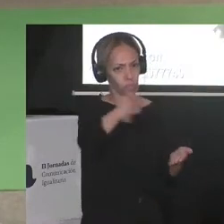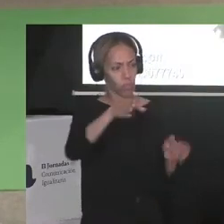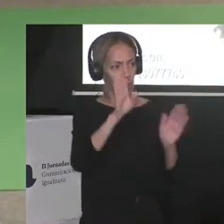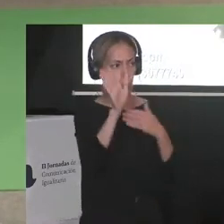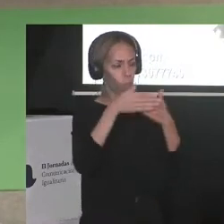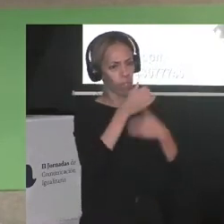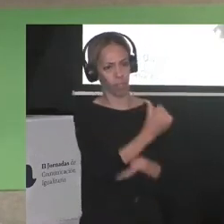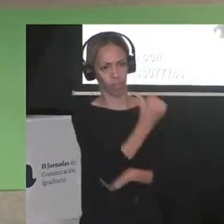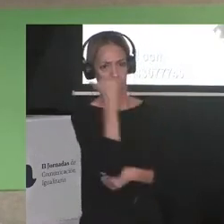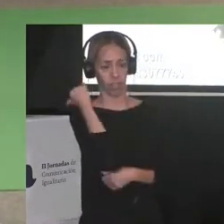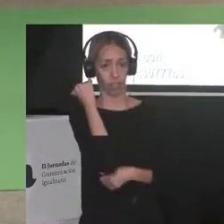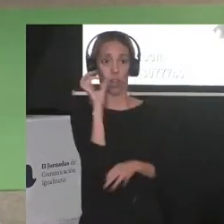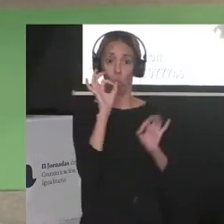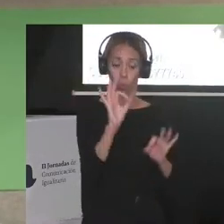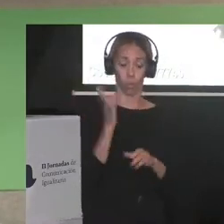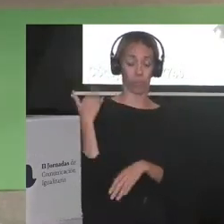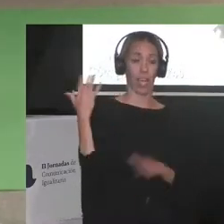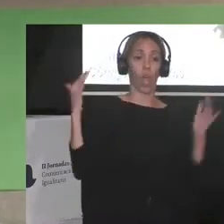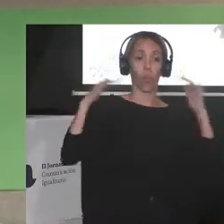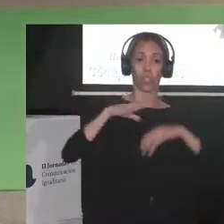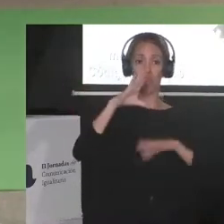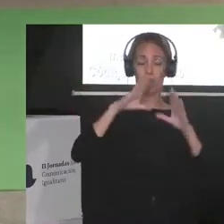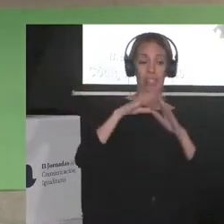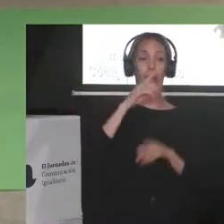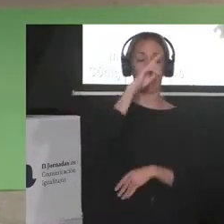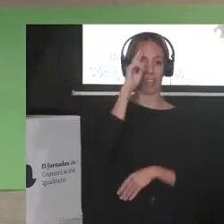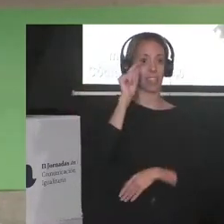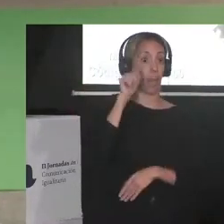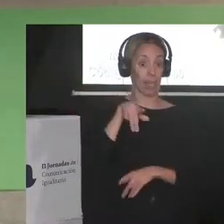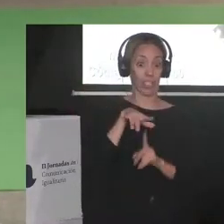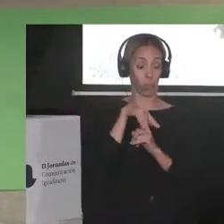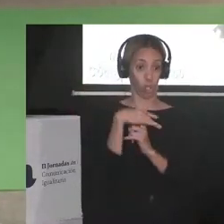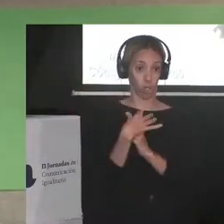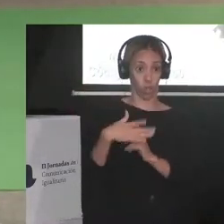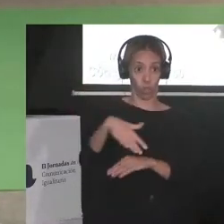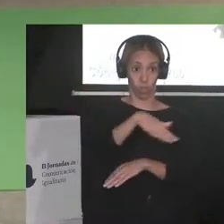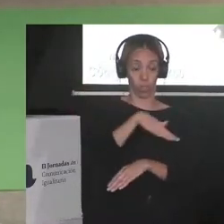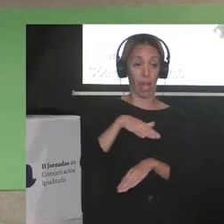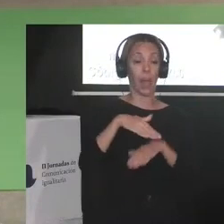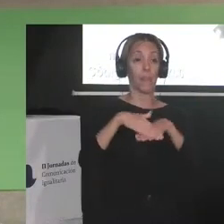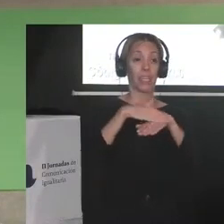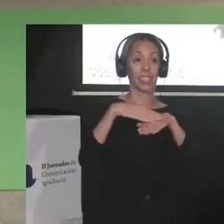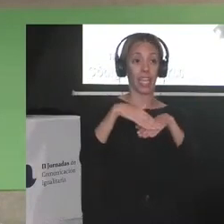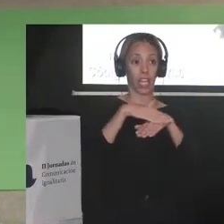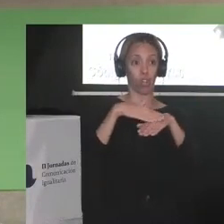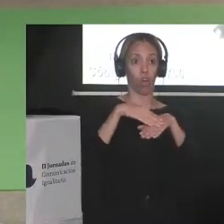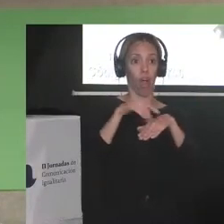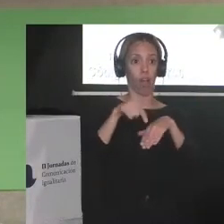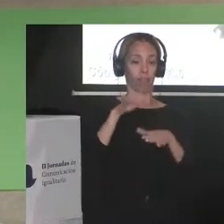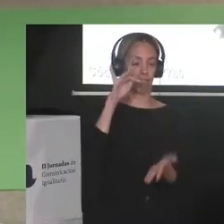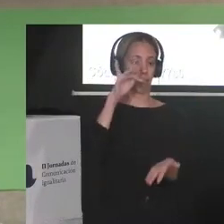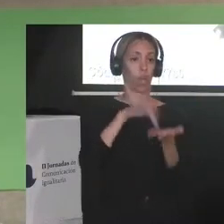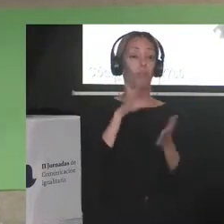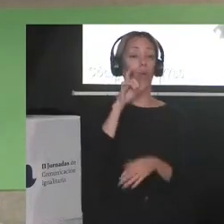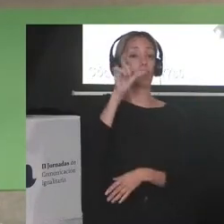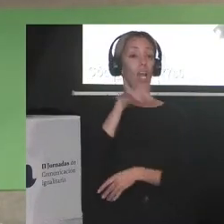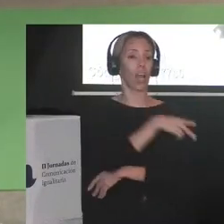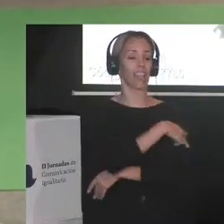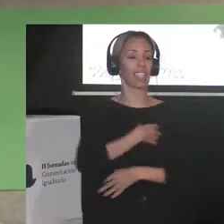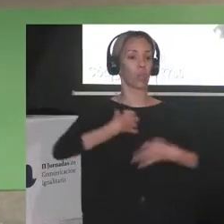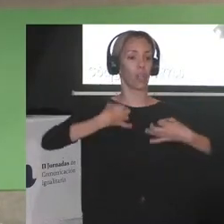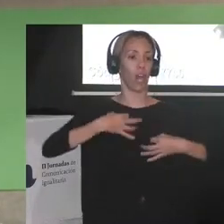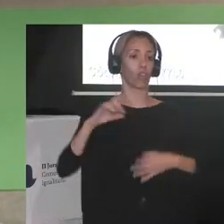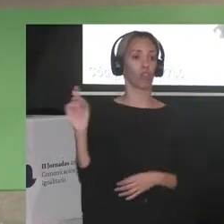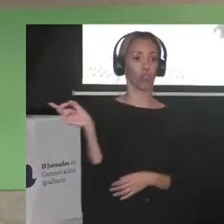último encuentro feminista en Madrid, ahí mismo en el ministerio, porque los seguratas eran